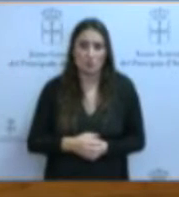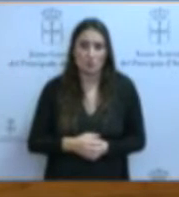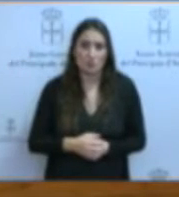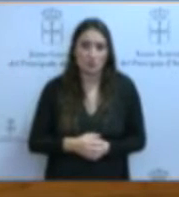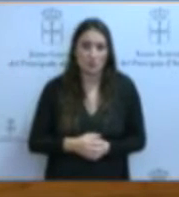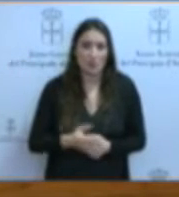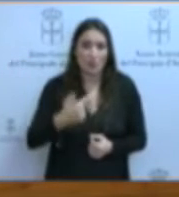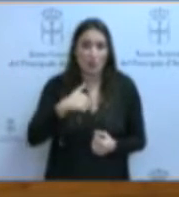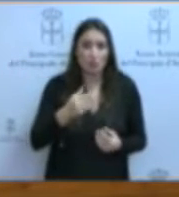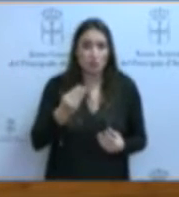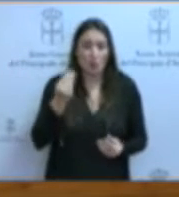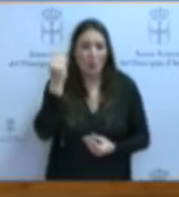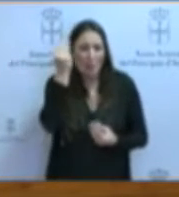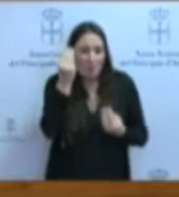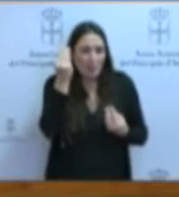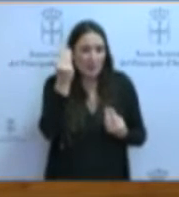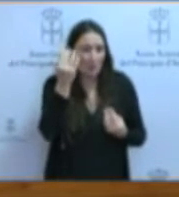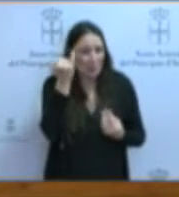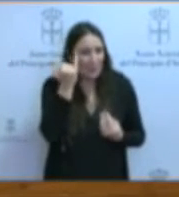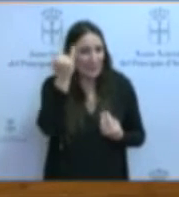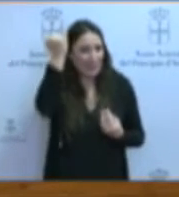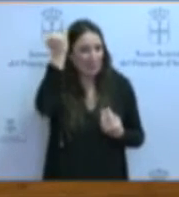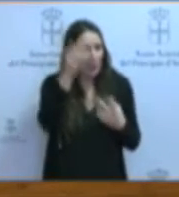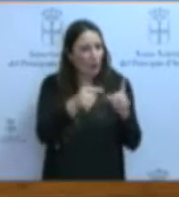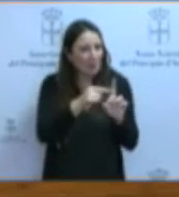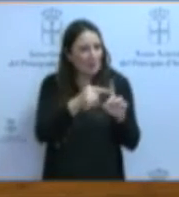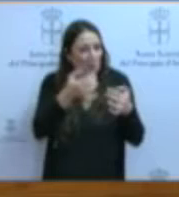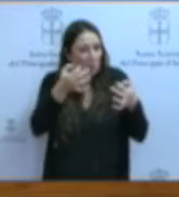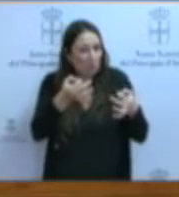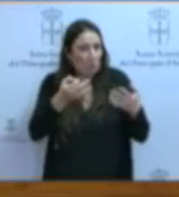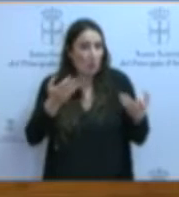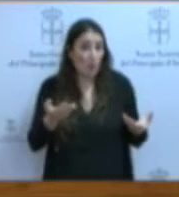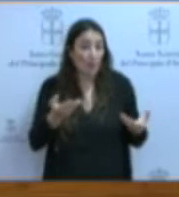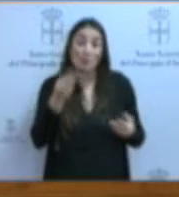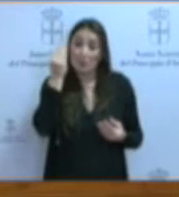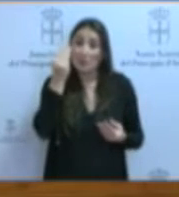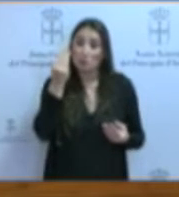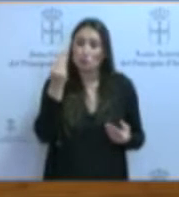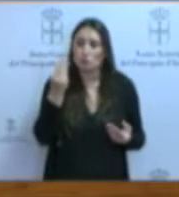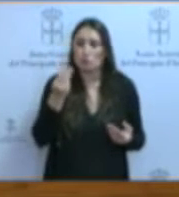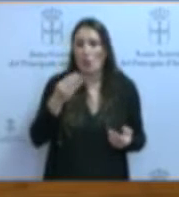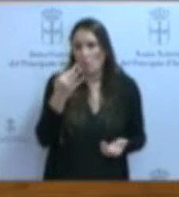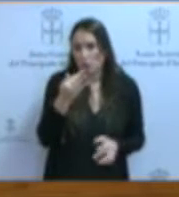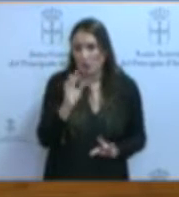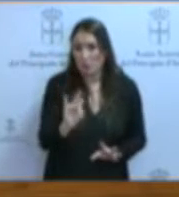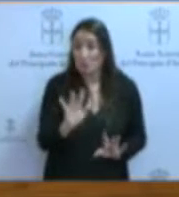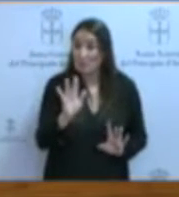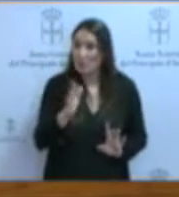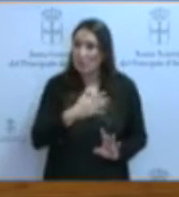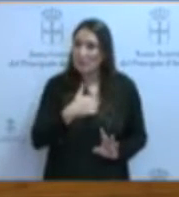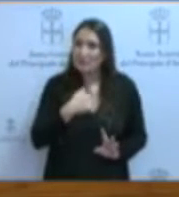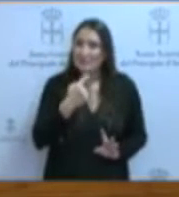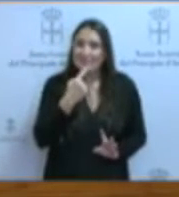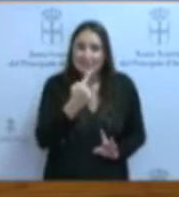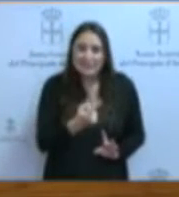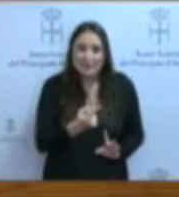Creemos entender el espíritu de la iniciativa, que, por supuesto, consideramos positivo en el fondo, pero he de decir que, en lo que se